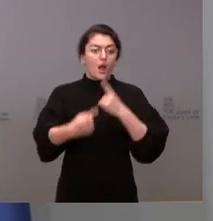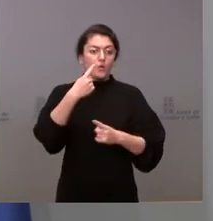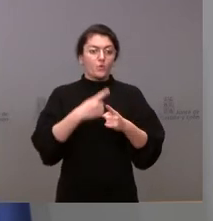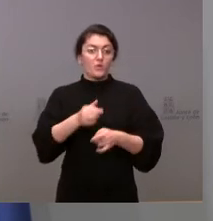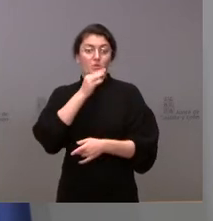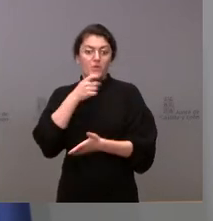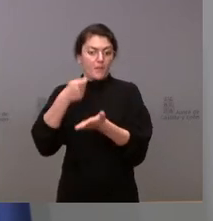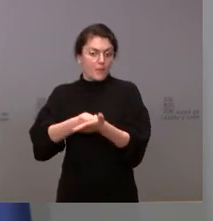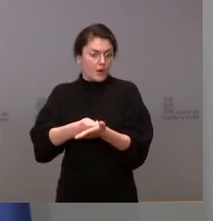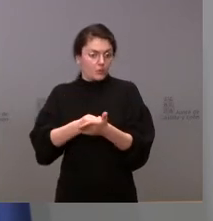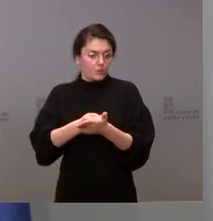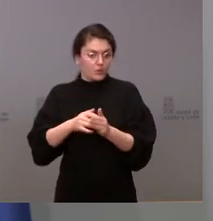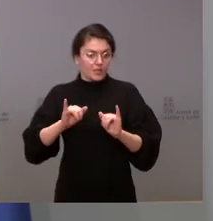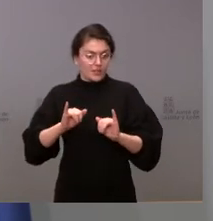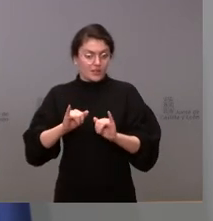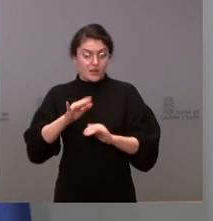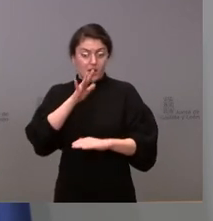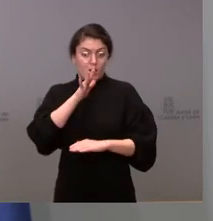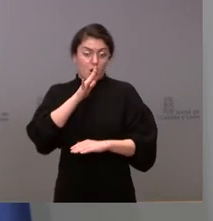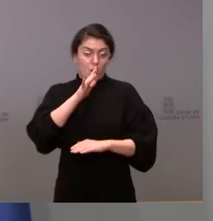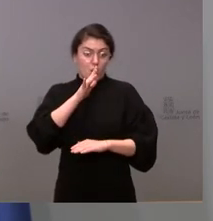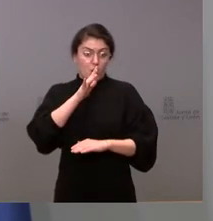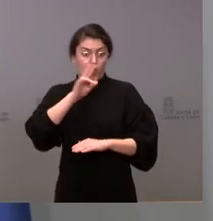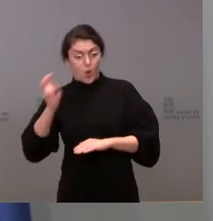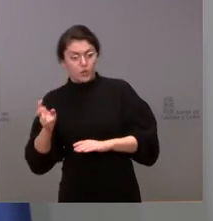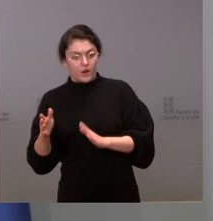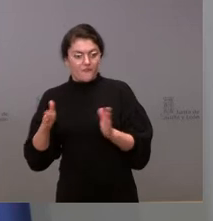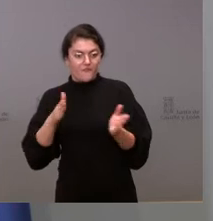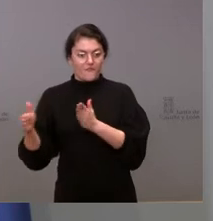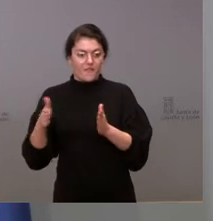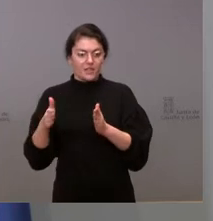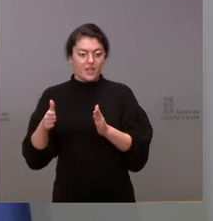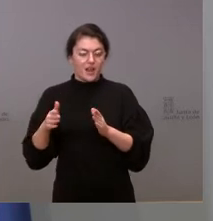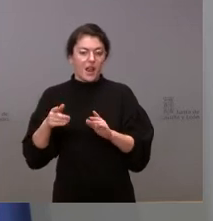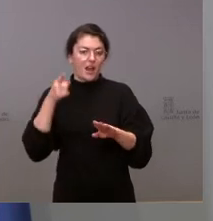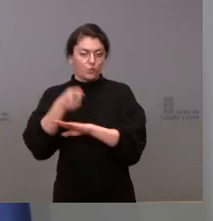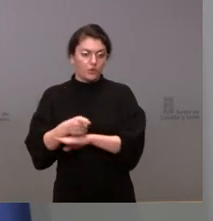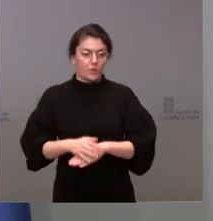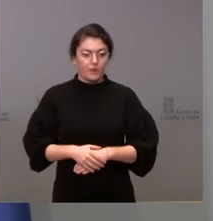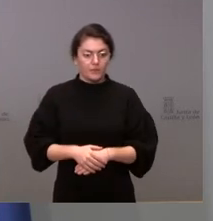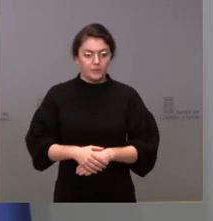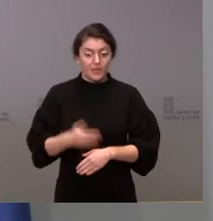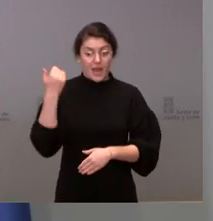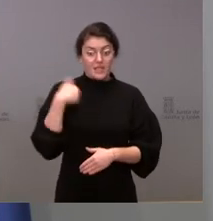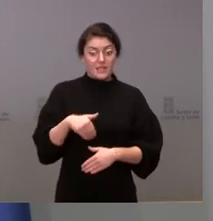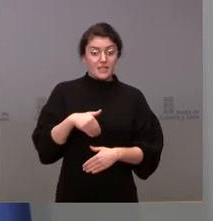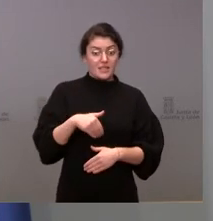podían estar naturalmente en la fase ejecutiva. Las que se hayan cobrado, que las cuantificaremos, se devolverán esas